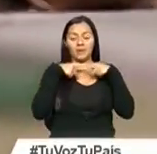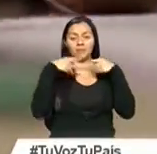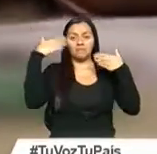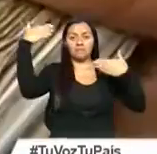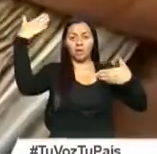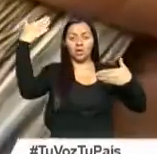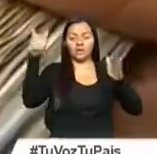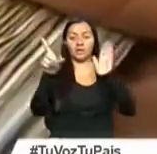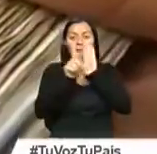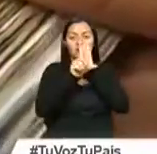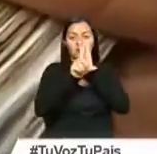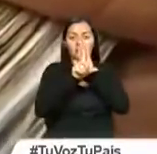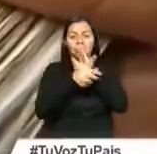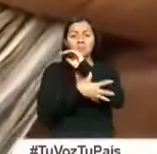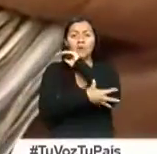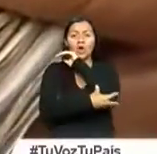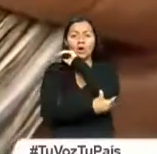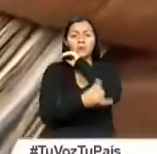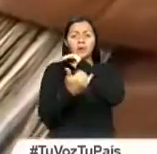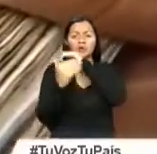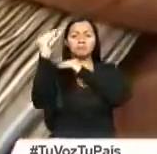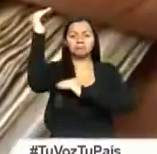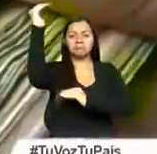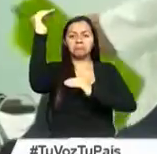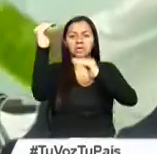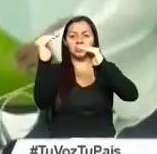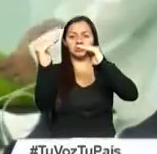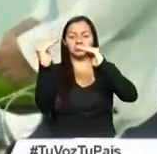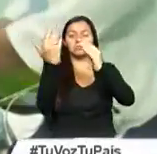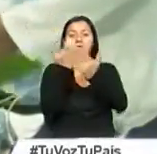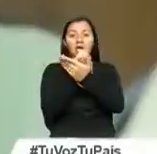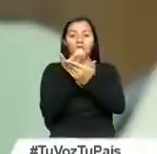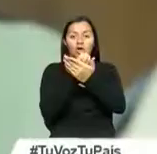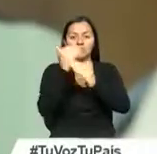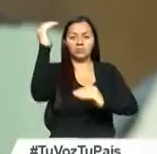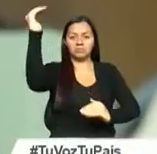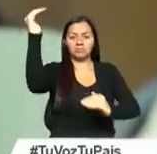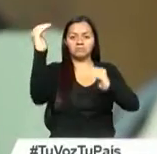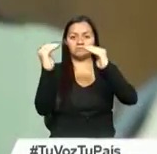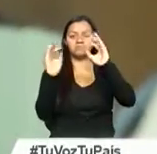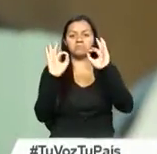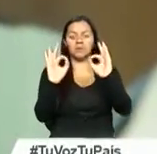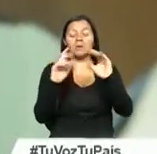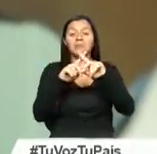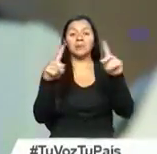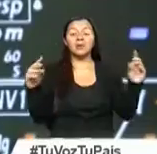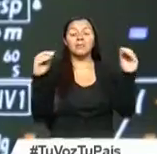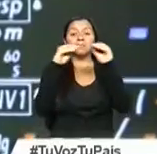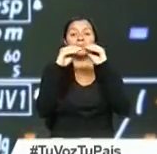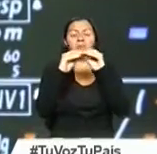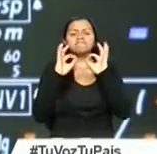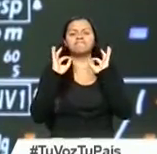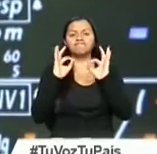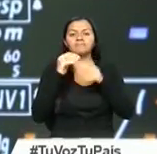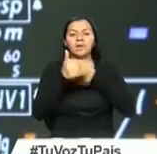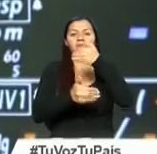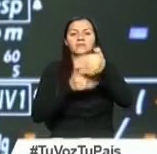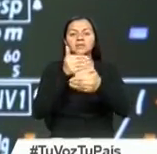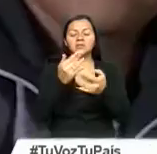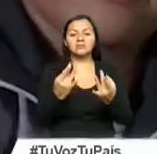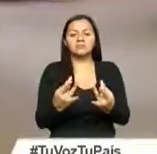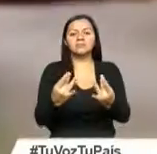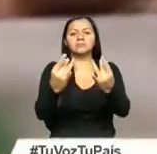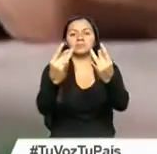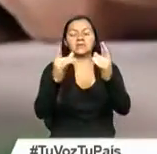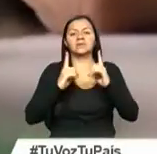drásticamente los índices de pobreza e inequidad económica. Además, revela un aumento de eficiencia y eficacia en el